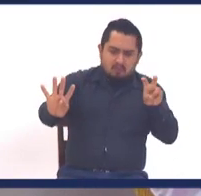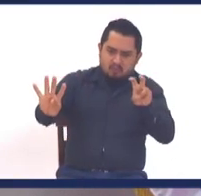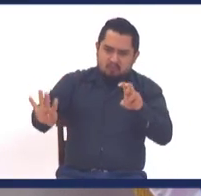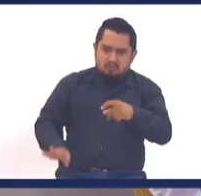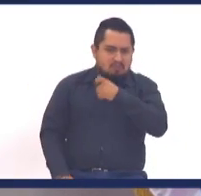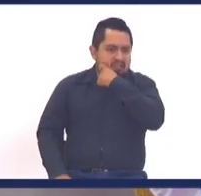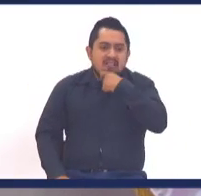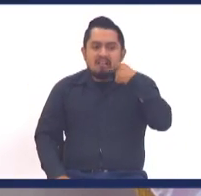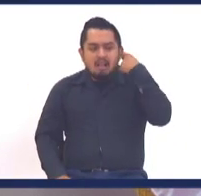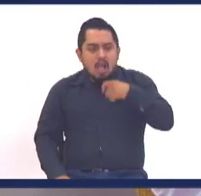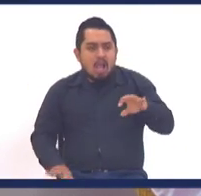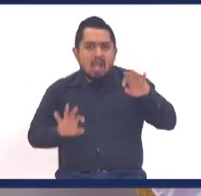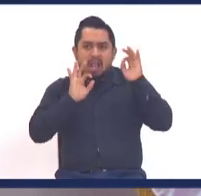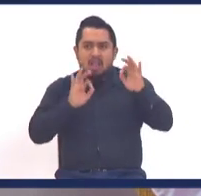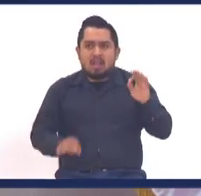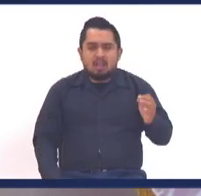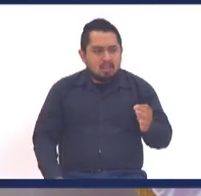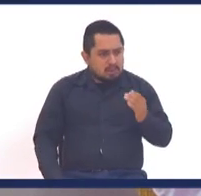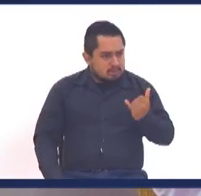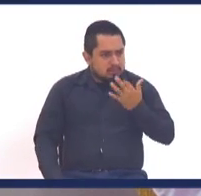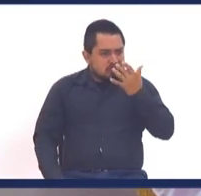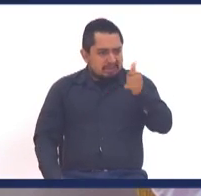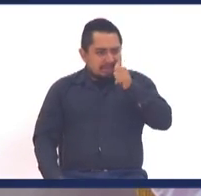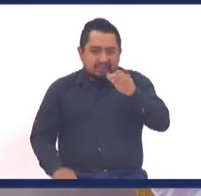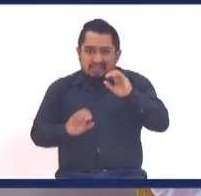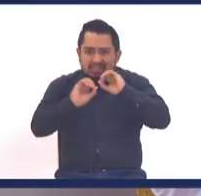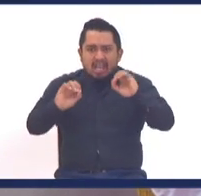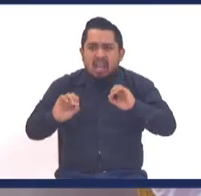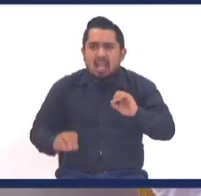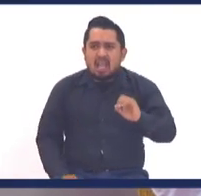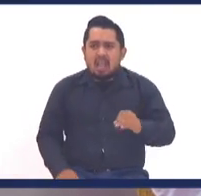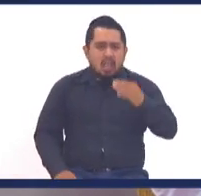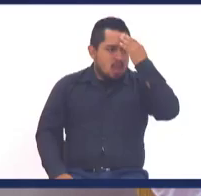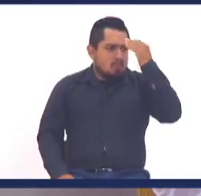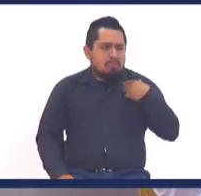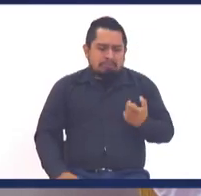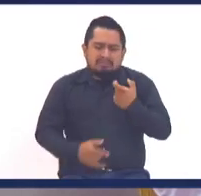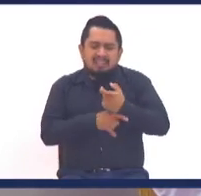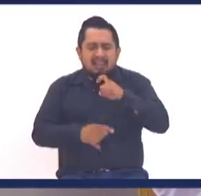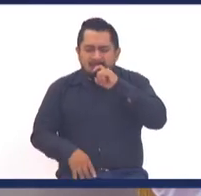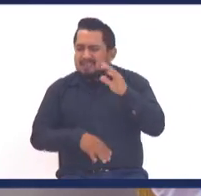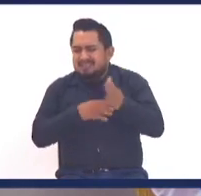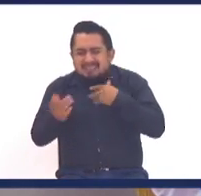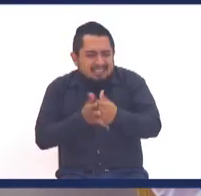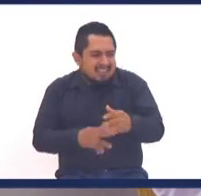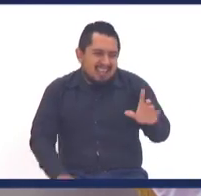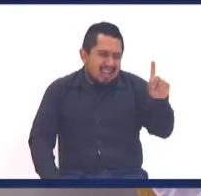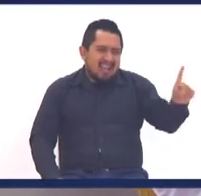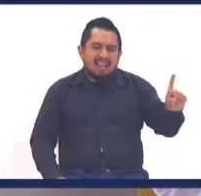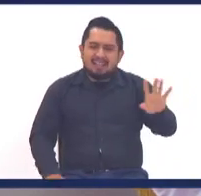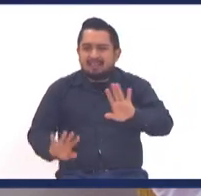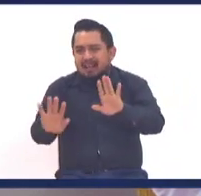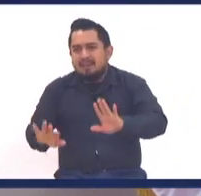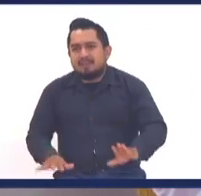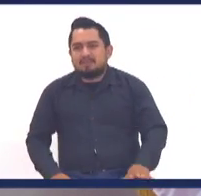afeitados, sin olor a licor, sin mujeres, sin dinero, pero ya vas el tema, por otro día,